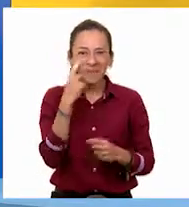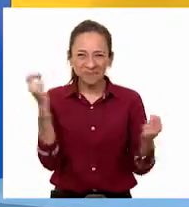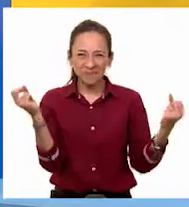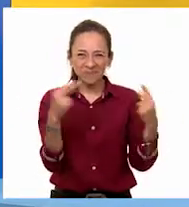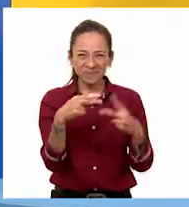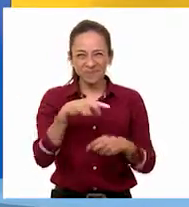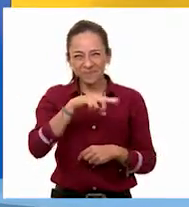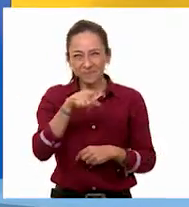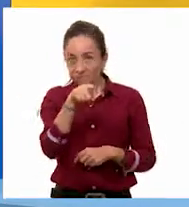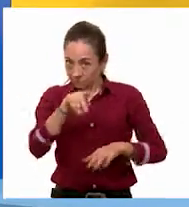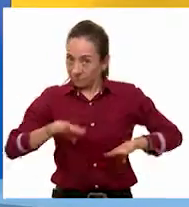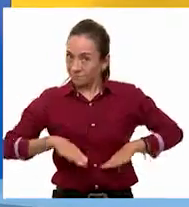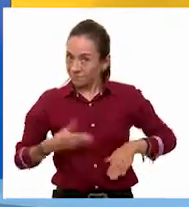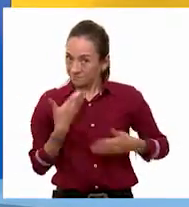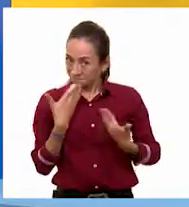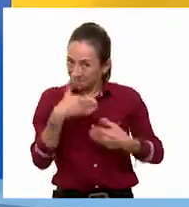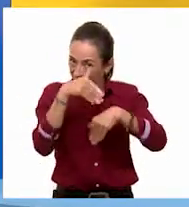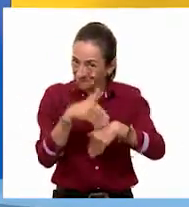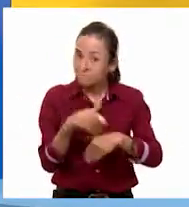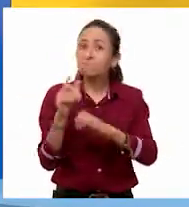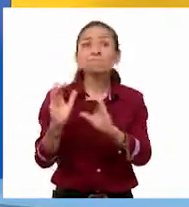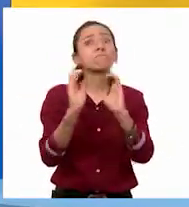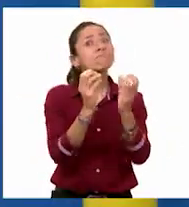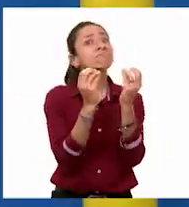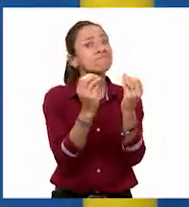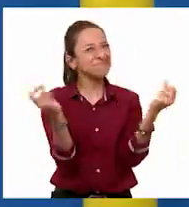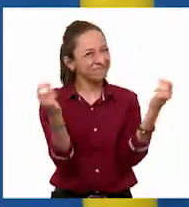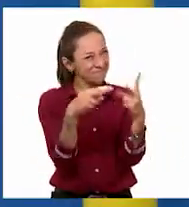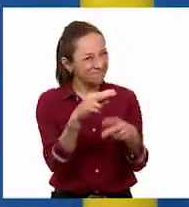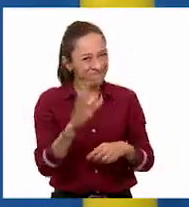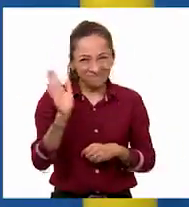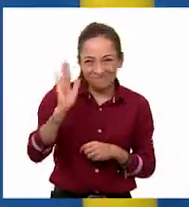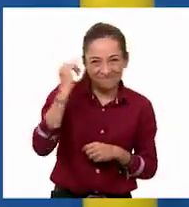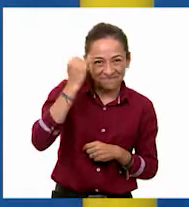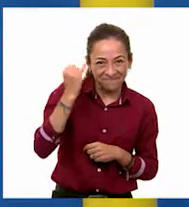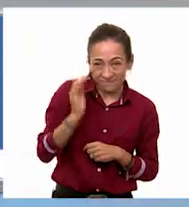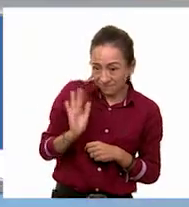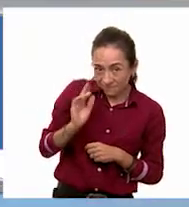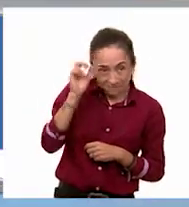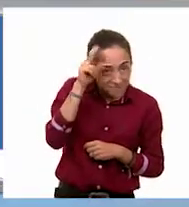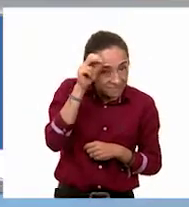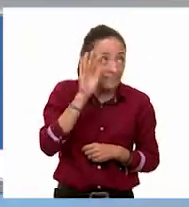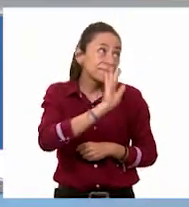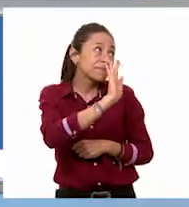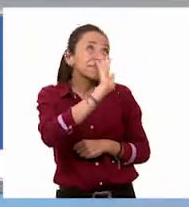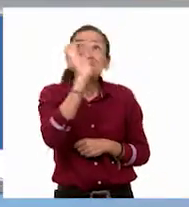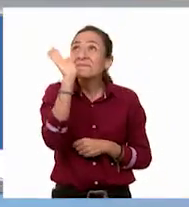bien. Cuídense mucho y hasta luego. Hasta luego, Jenny. Adiós, Raúlito. Ay, adiós.